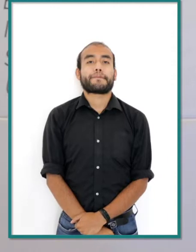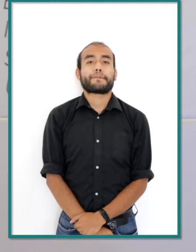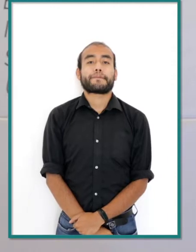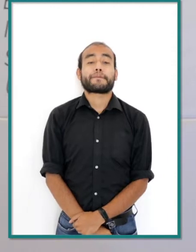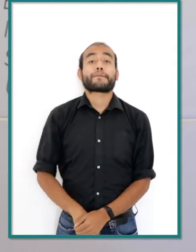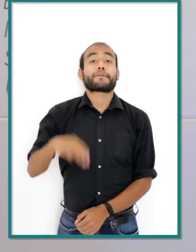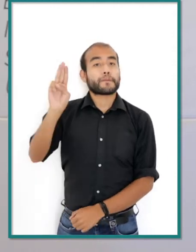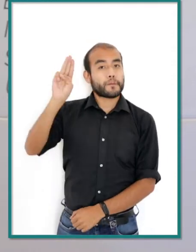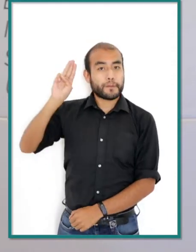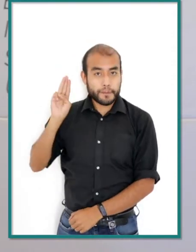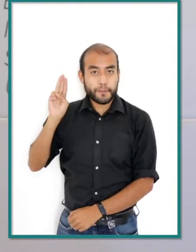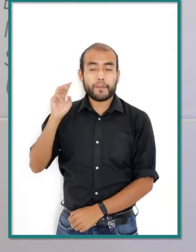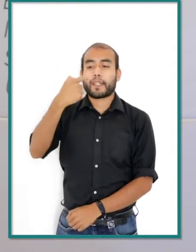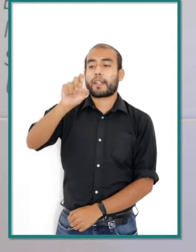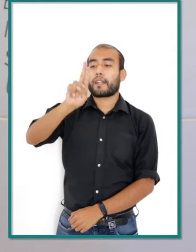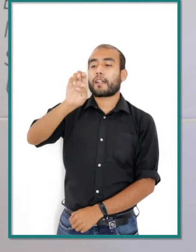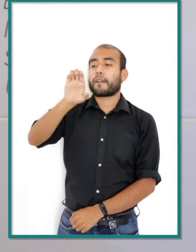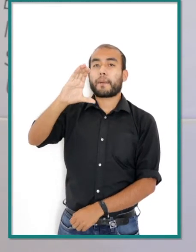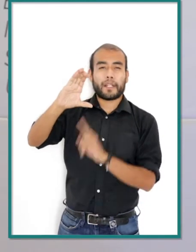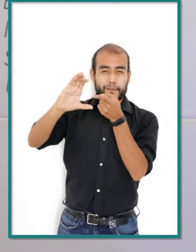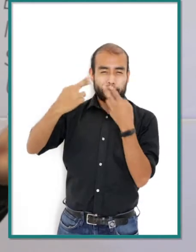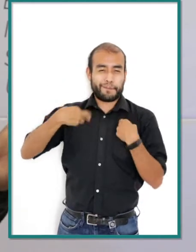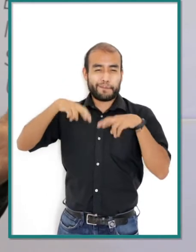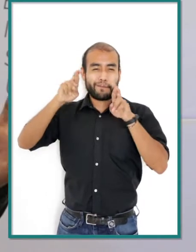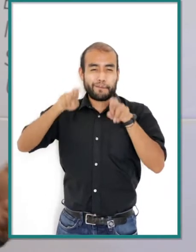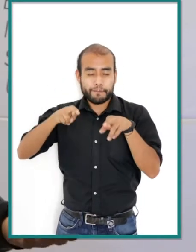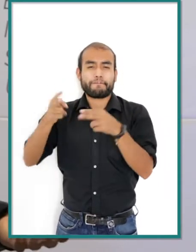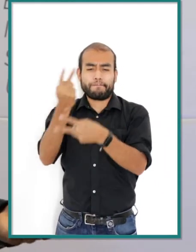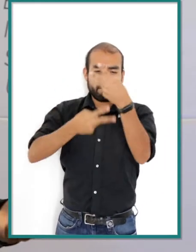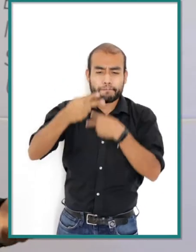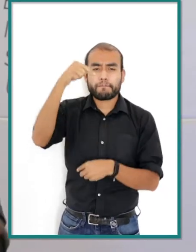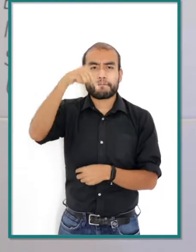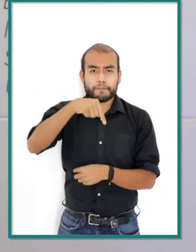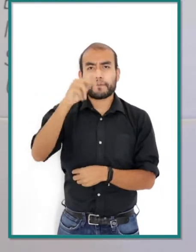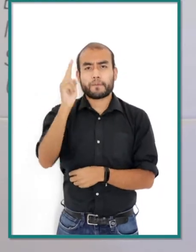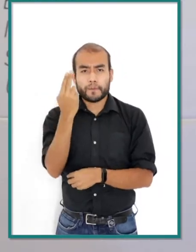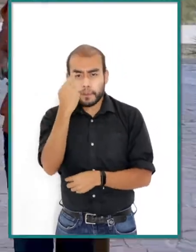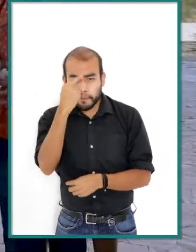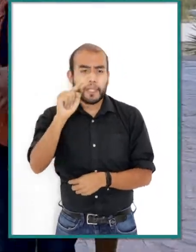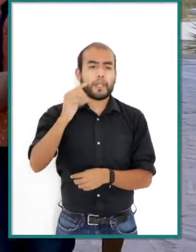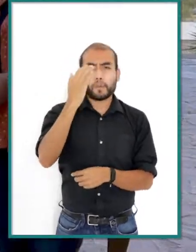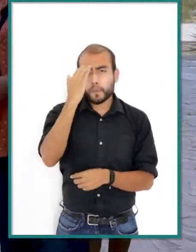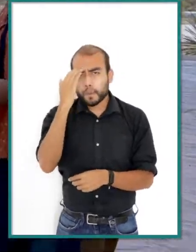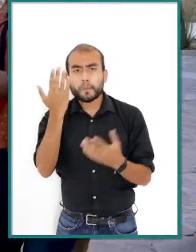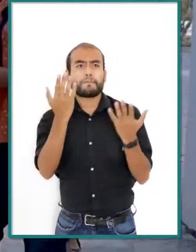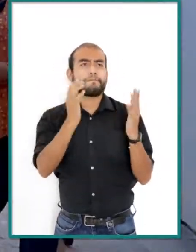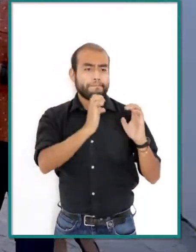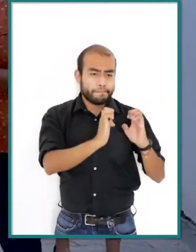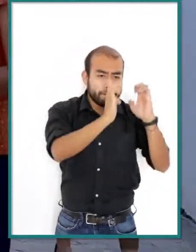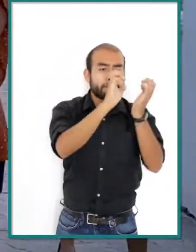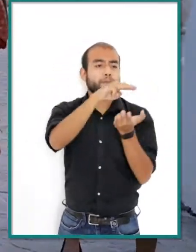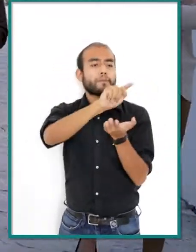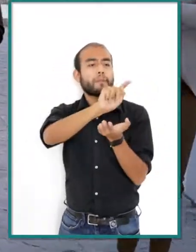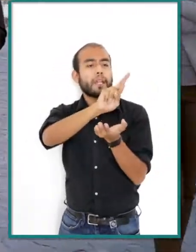El pasado miércoles visitaron las instalaciones representantes de la Delegación de Quebec, con la finalidad de conocer la universidad. El recorrido